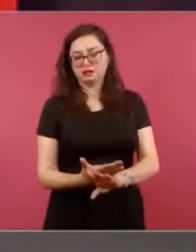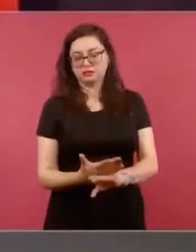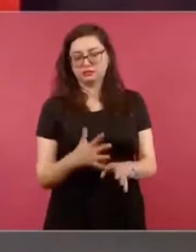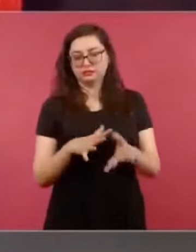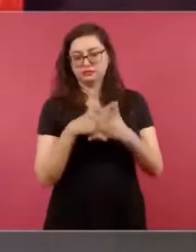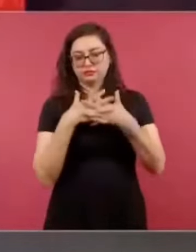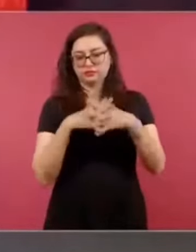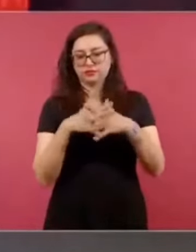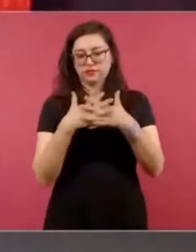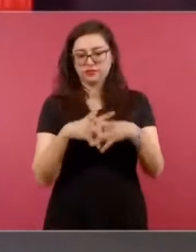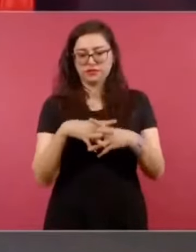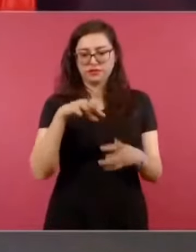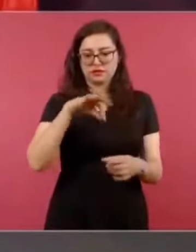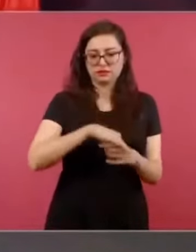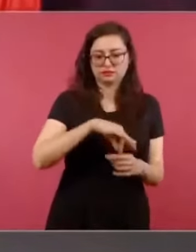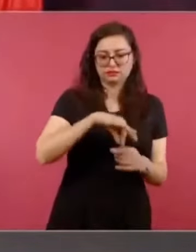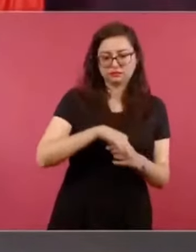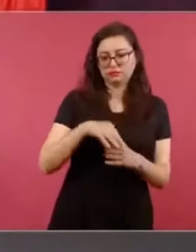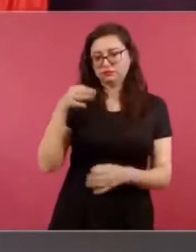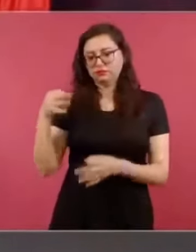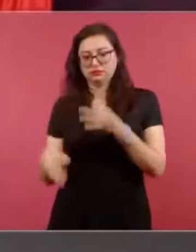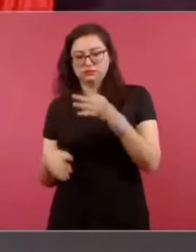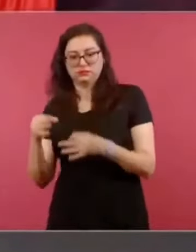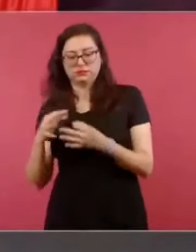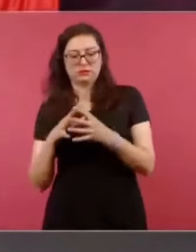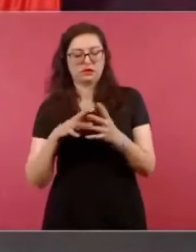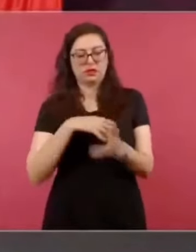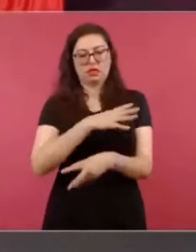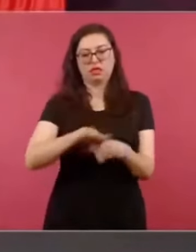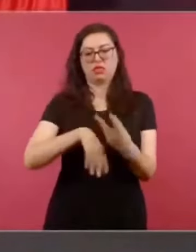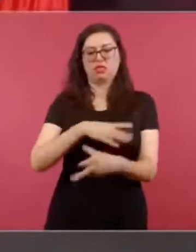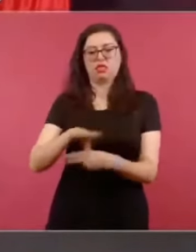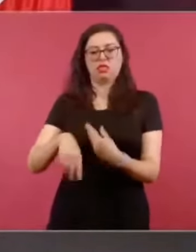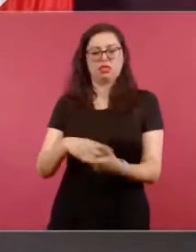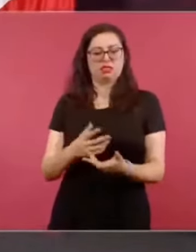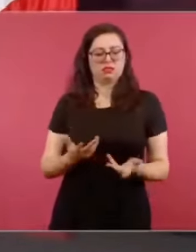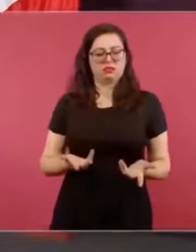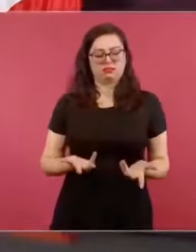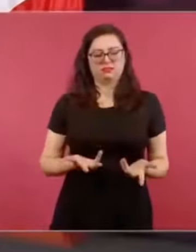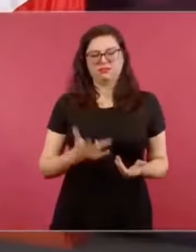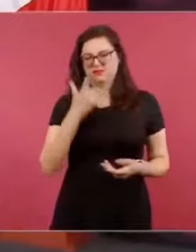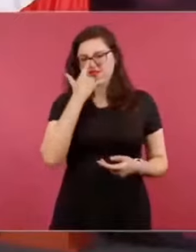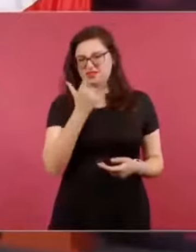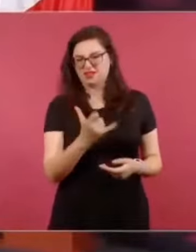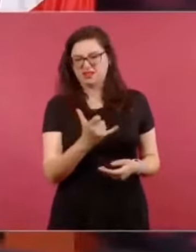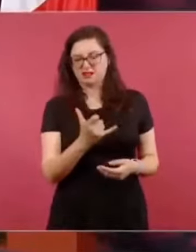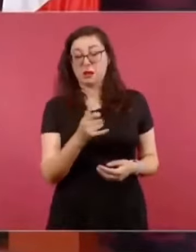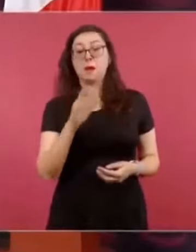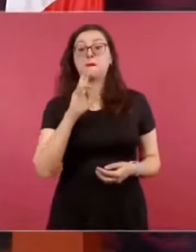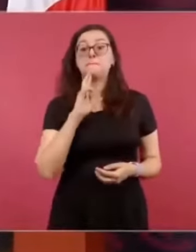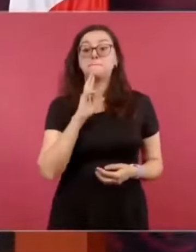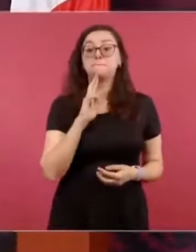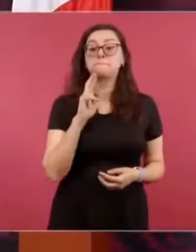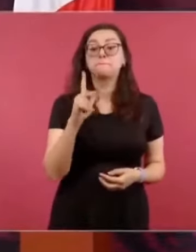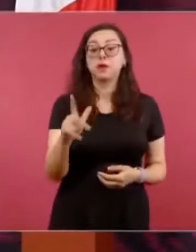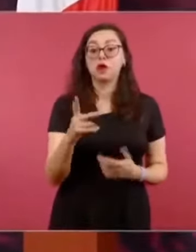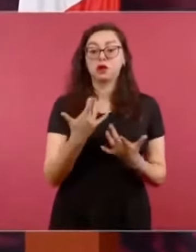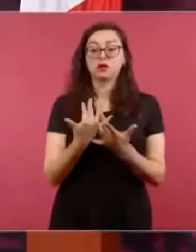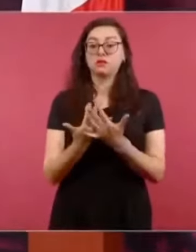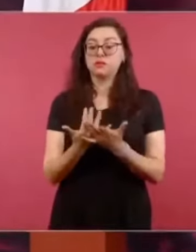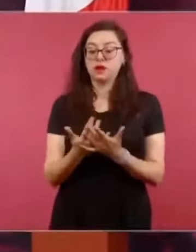lo judicial, que pasen las elecciones, que el pueblo decida libremente